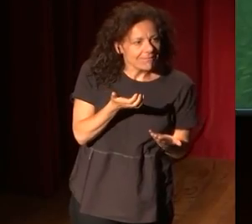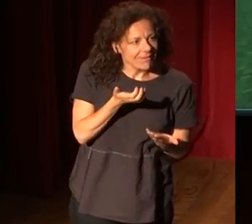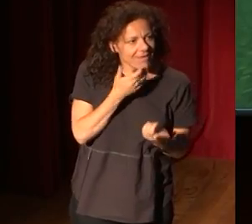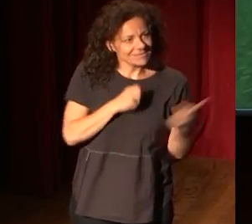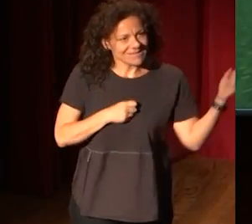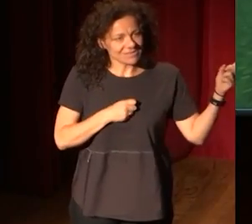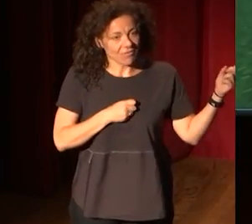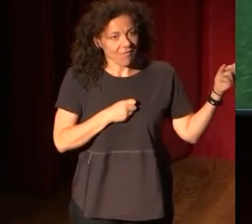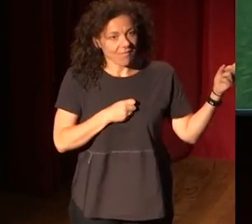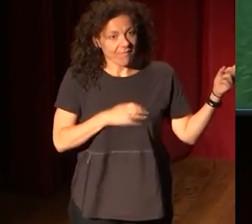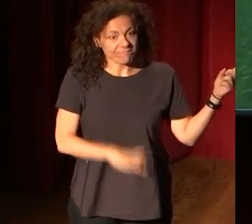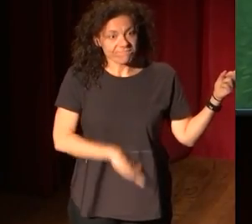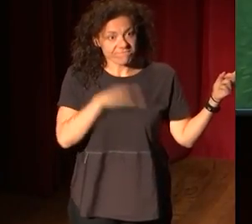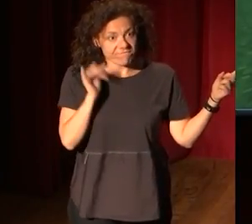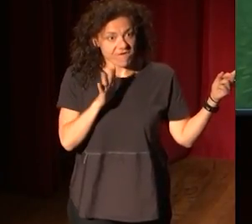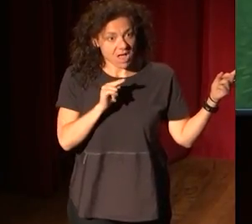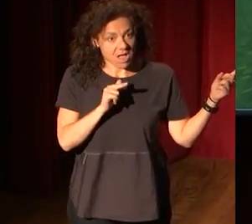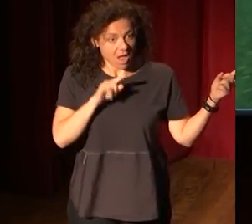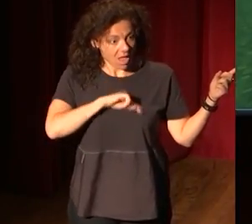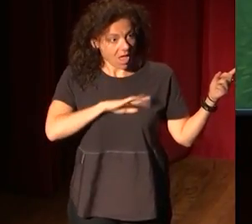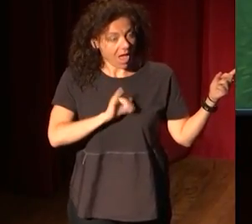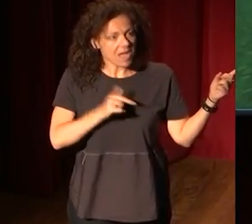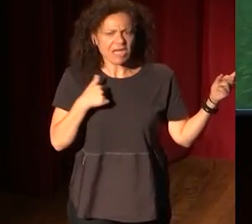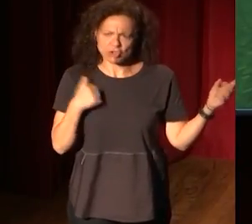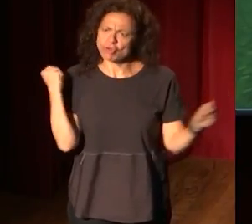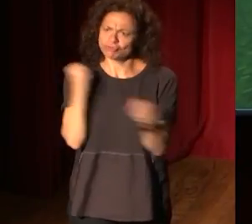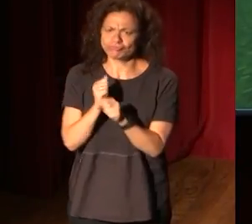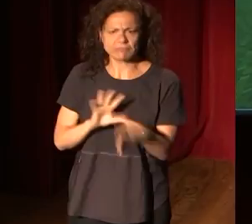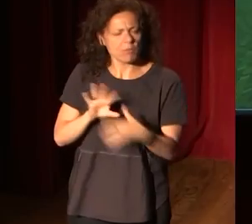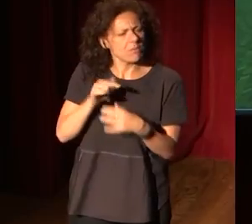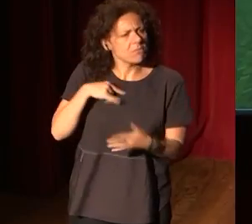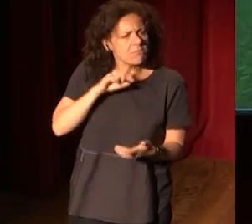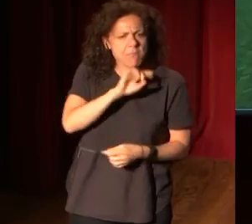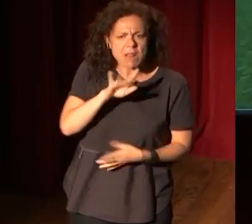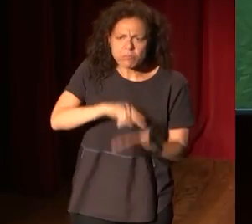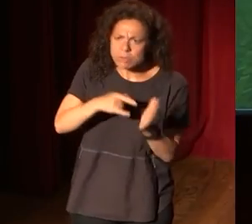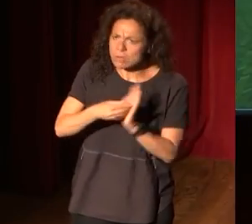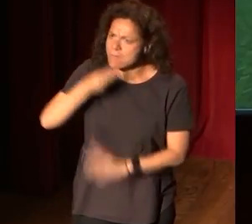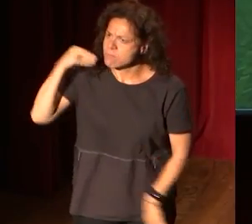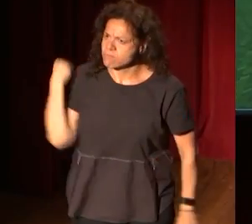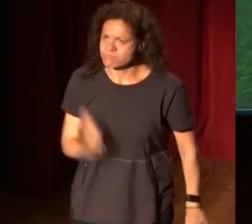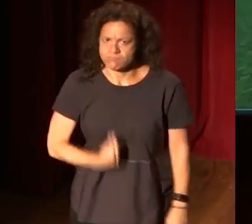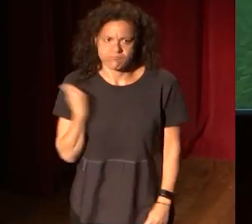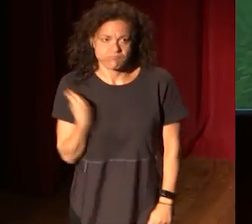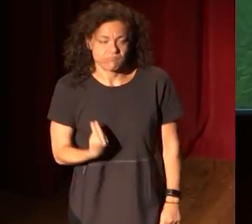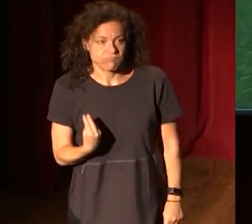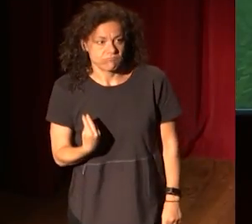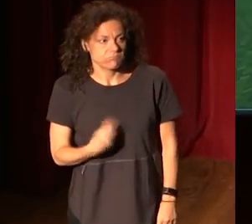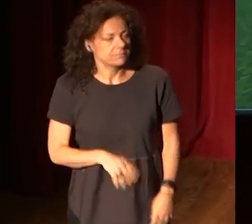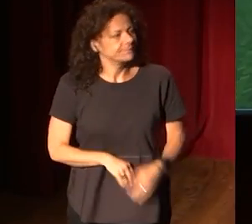tiene un valor como museo y me dedico a esto y me parece un proyecto increíble cuando se hizo. Pero